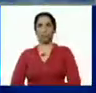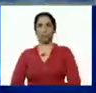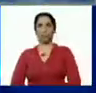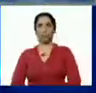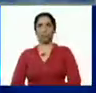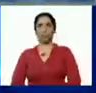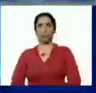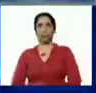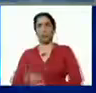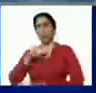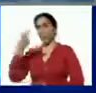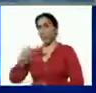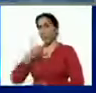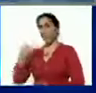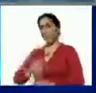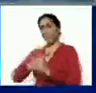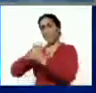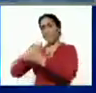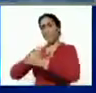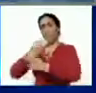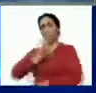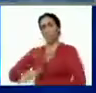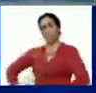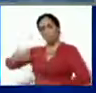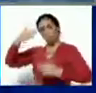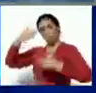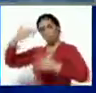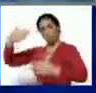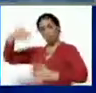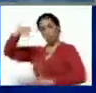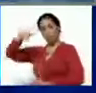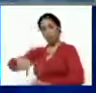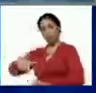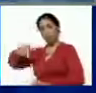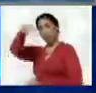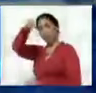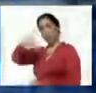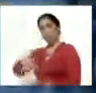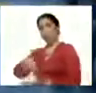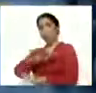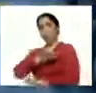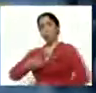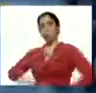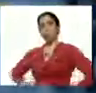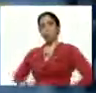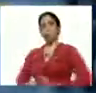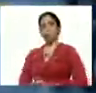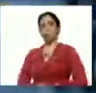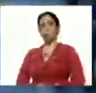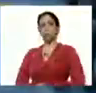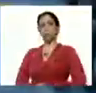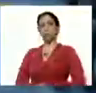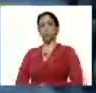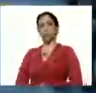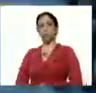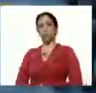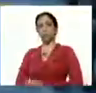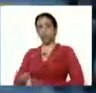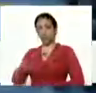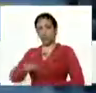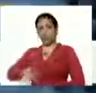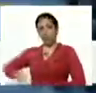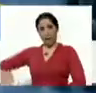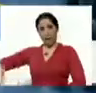Muy buenas tardes, querido presidente. Los saludamos desde el estado portuguesa, desde estas llanuras.